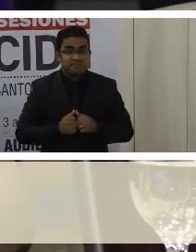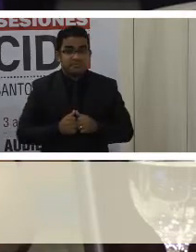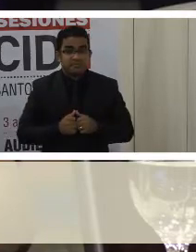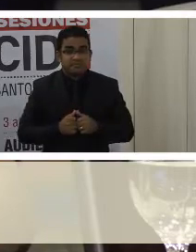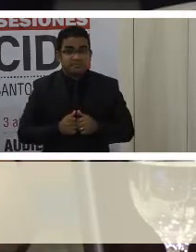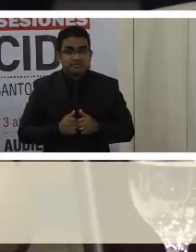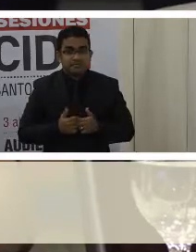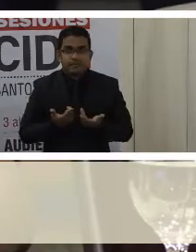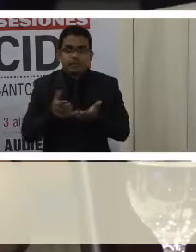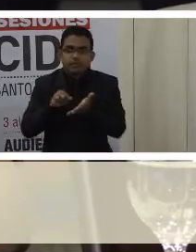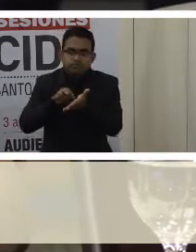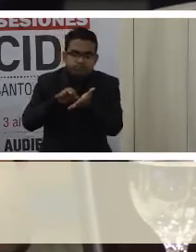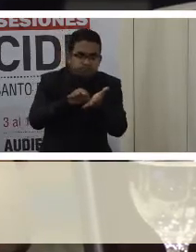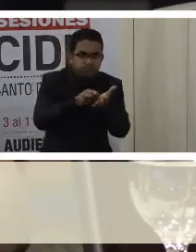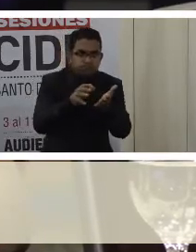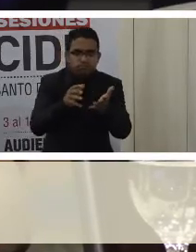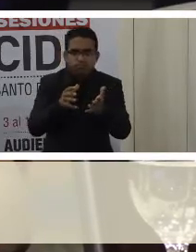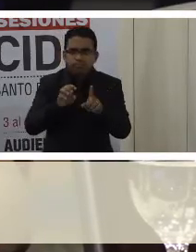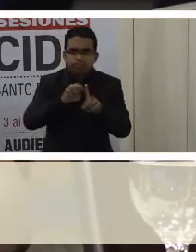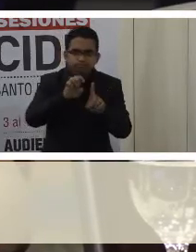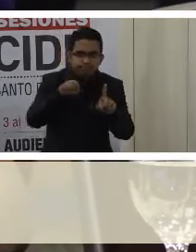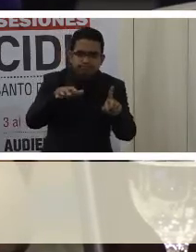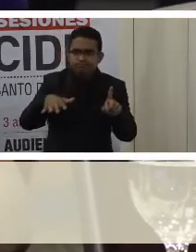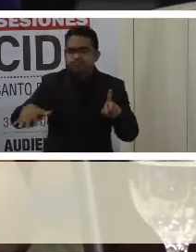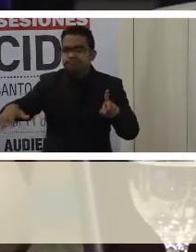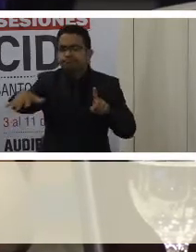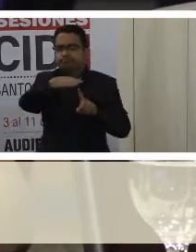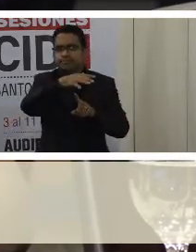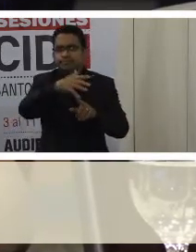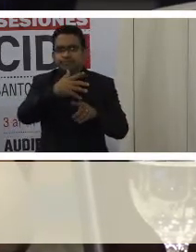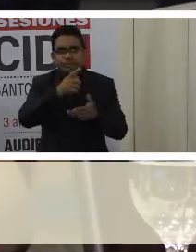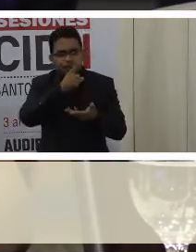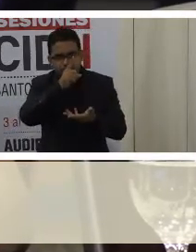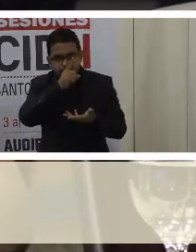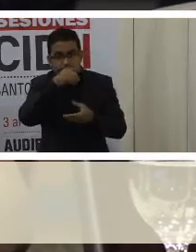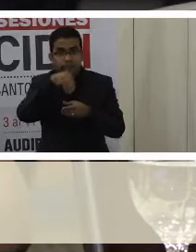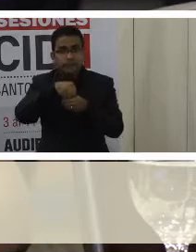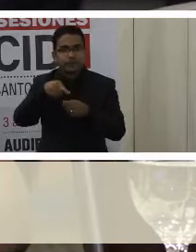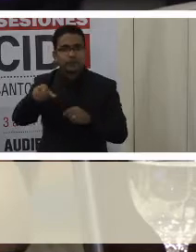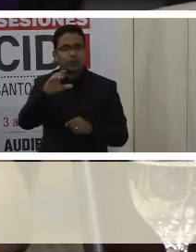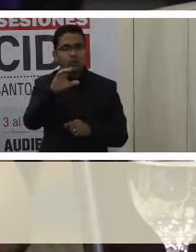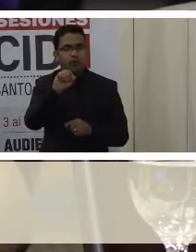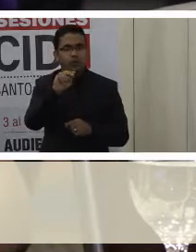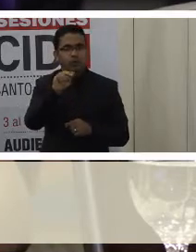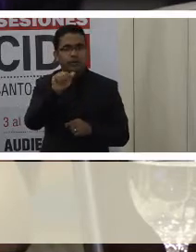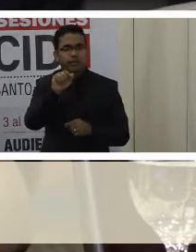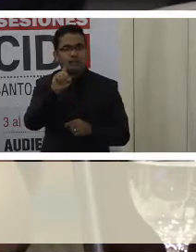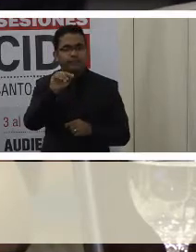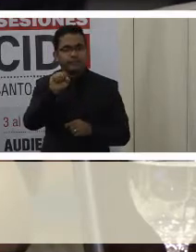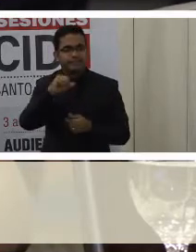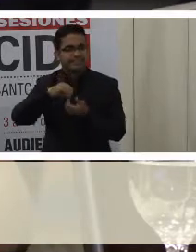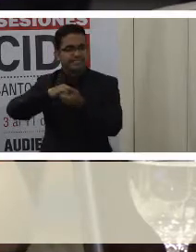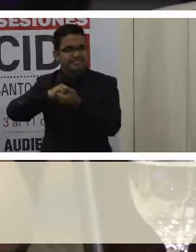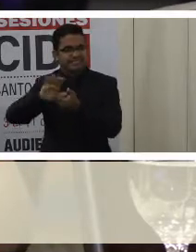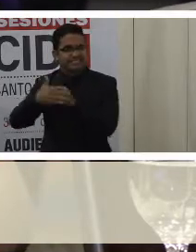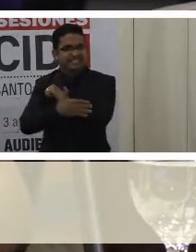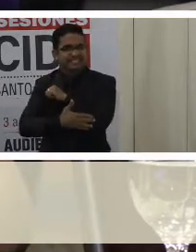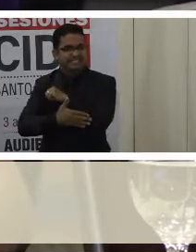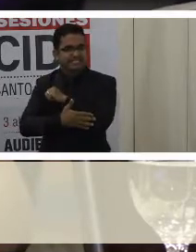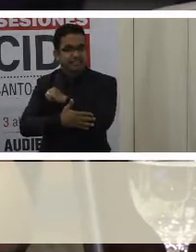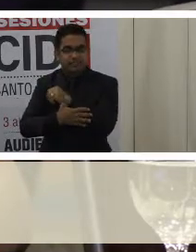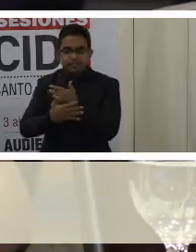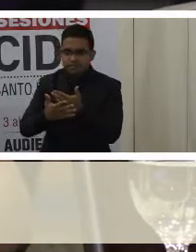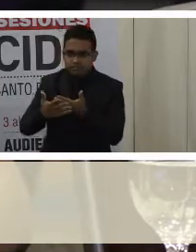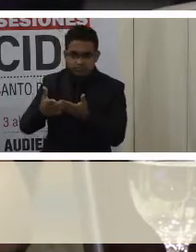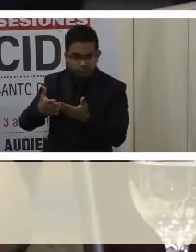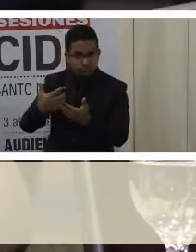información estadística sobre discapacidad de ningún tipo en la página web del CONADI, que es el principal órgano de promoción, protección de las personas